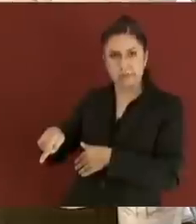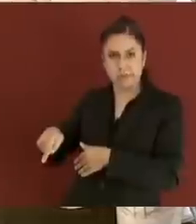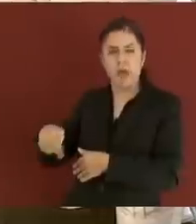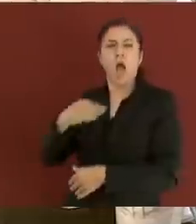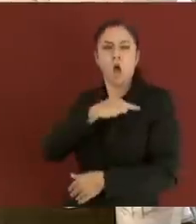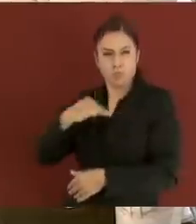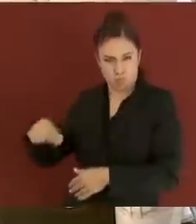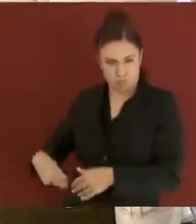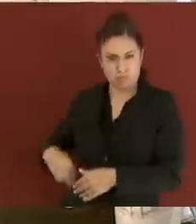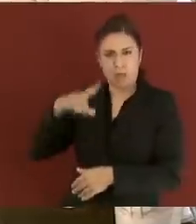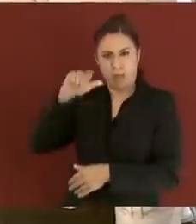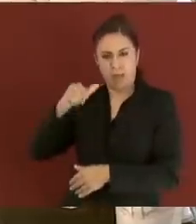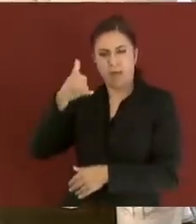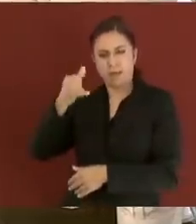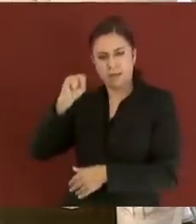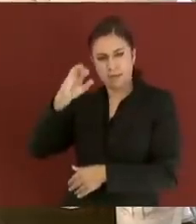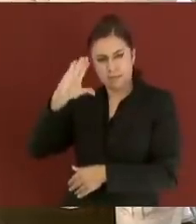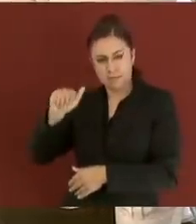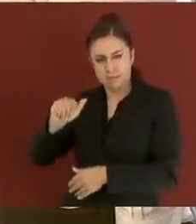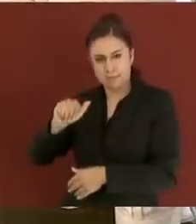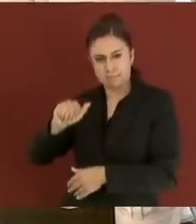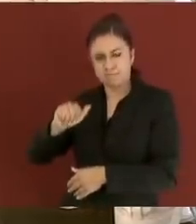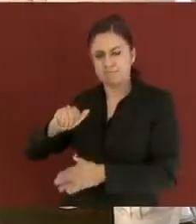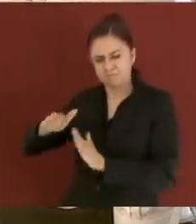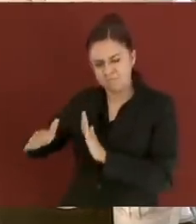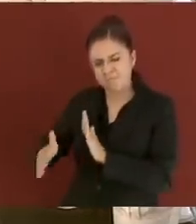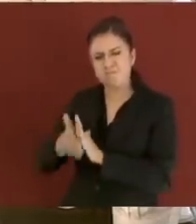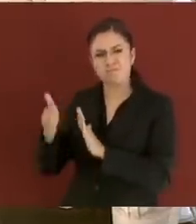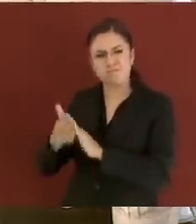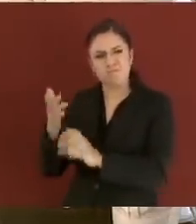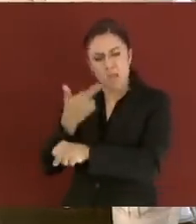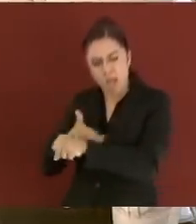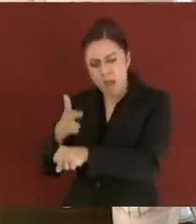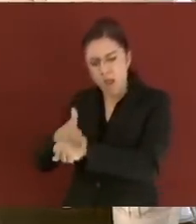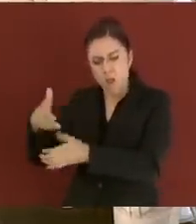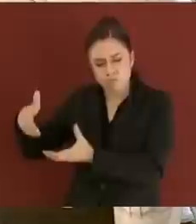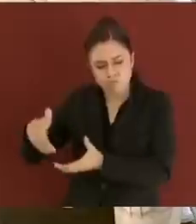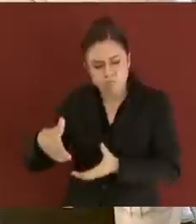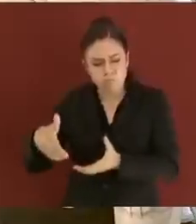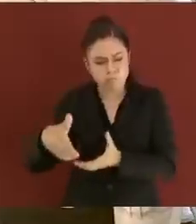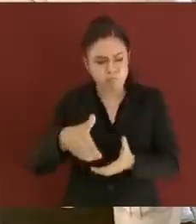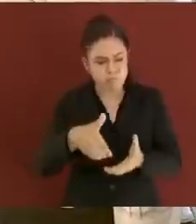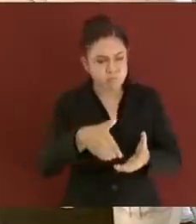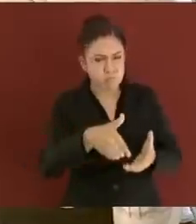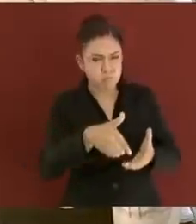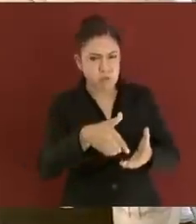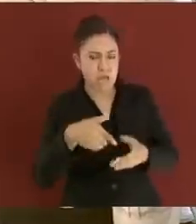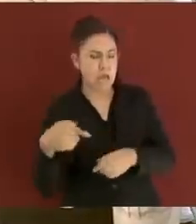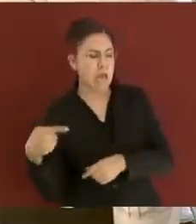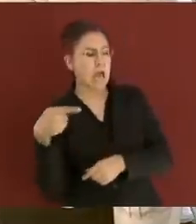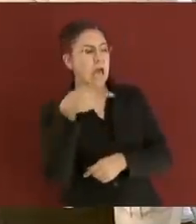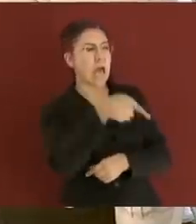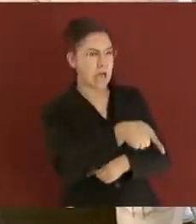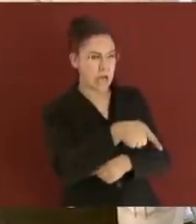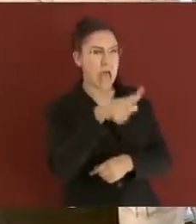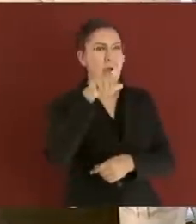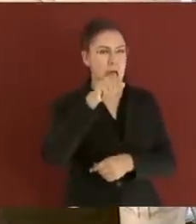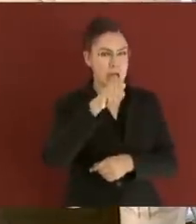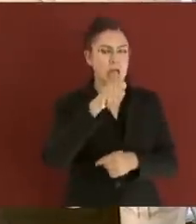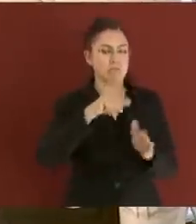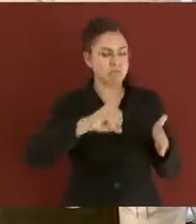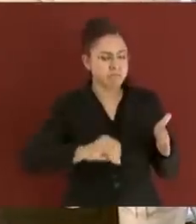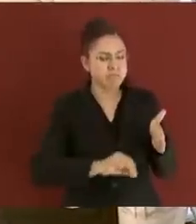hacia la presa, porque de otra manera a veces empiezan a trabajar y las comunidades